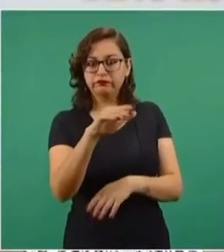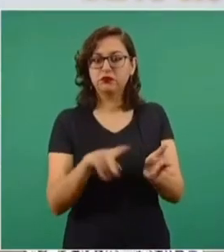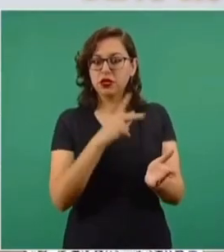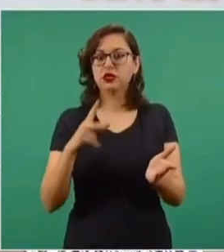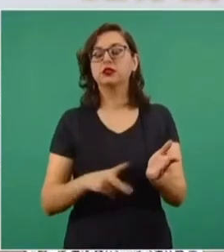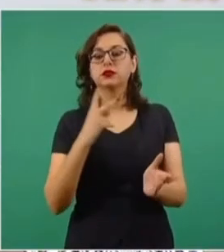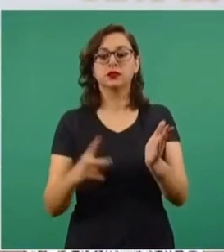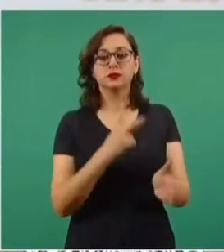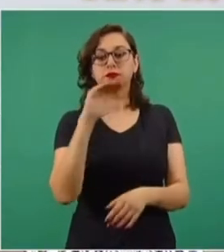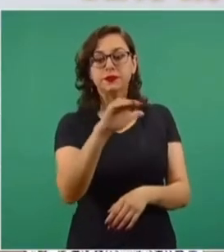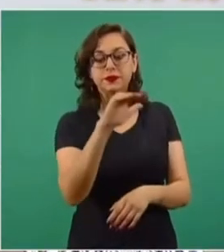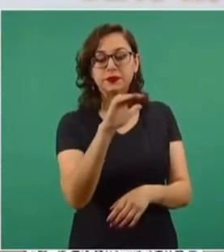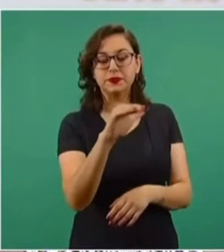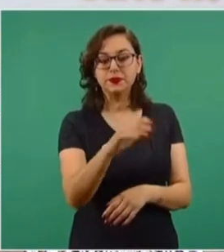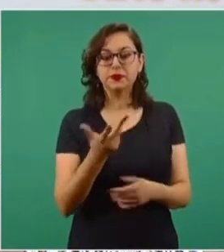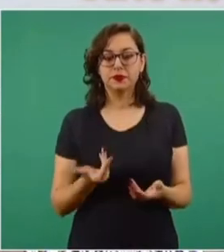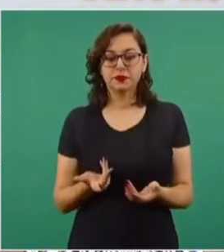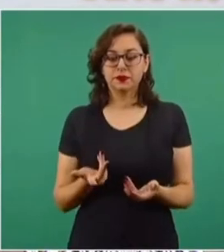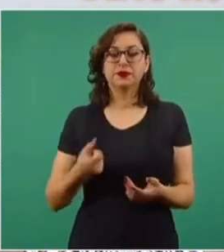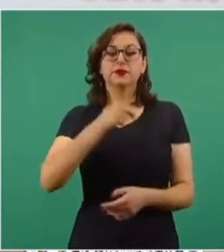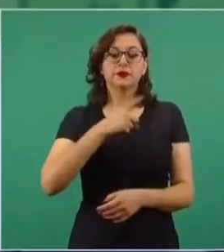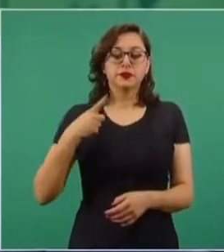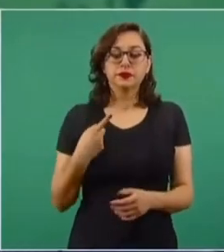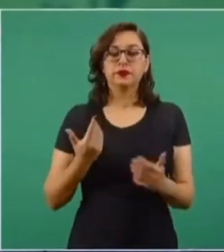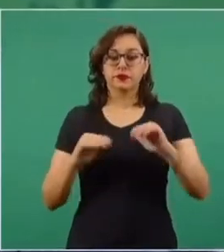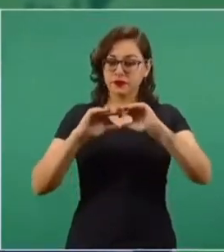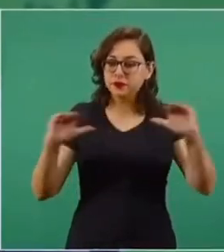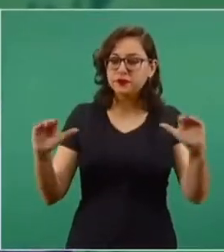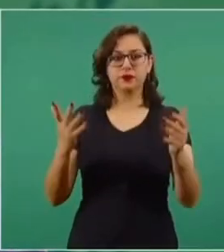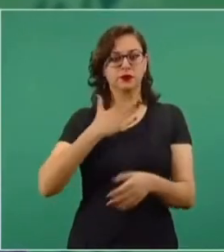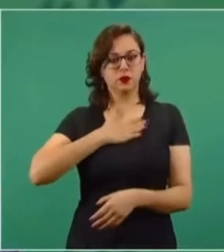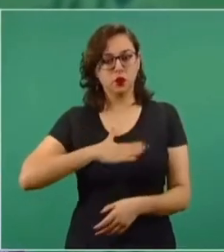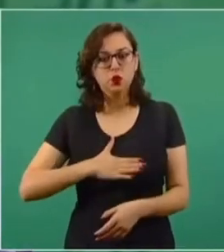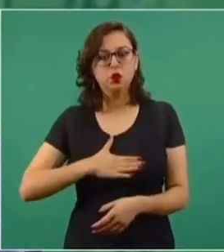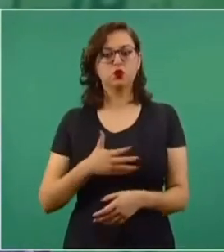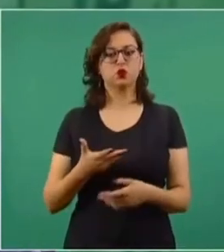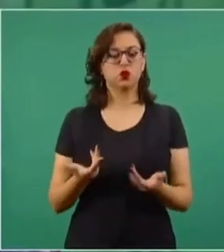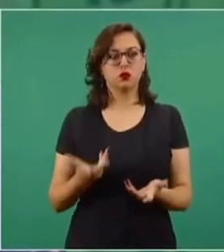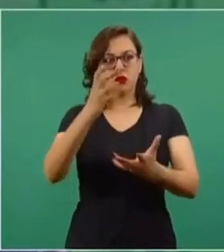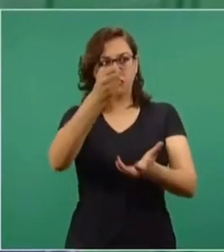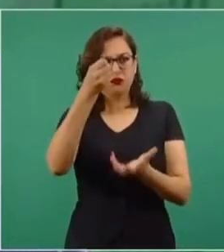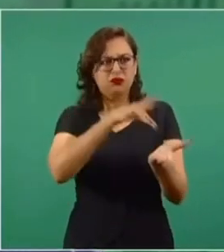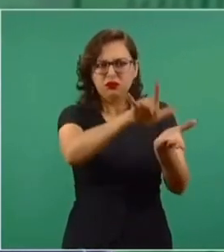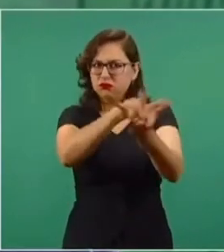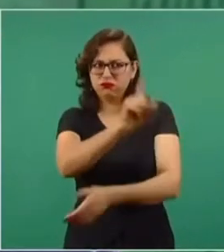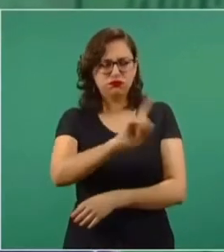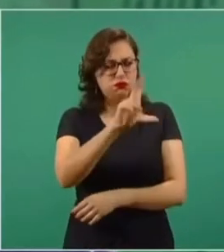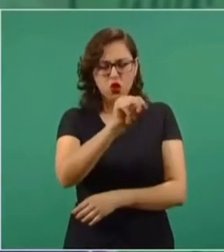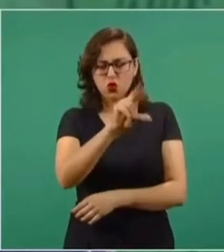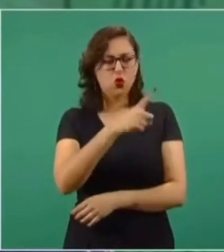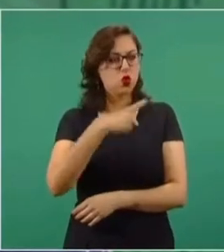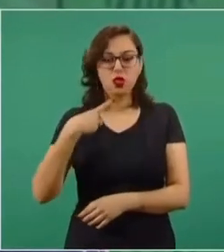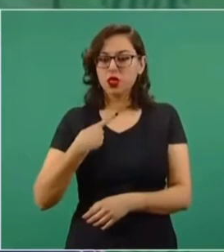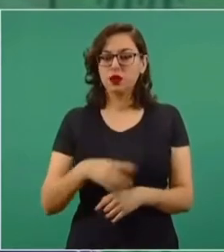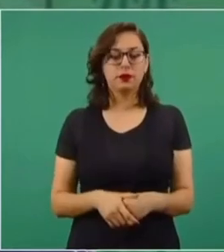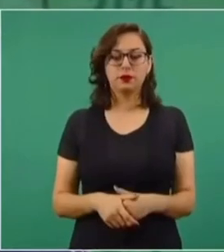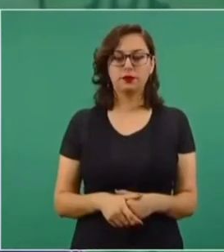que hubiera equidad, piso parejo, que no se utilizara el presupuesto, que no se